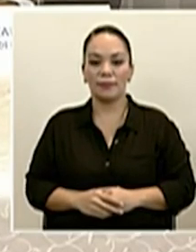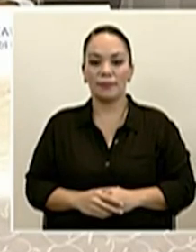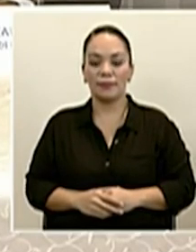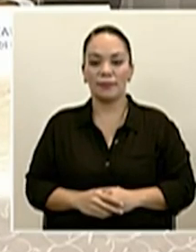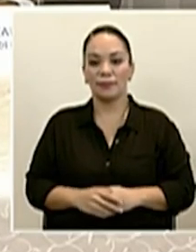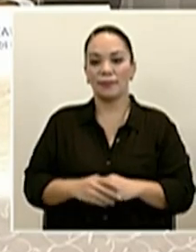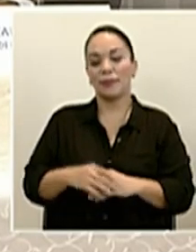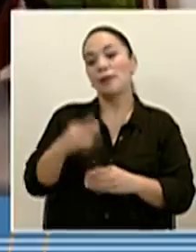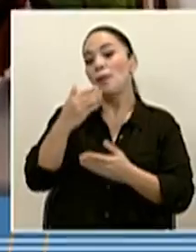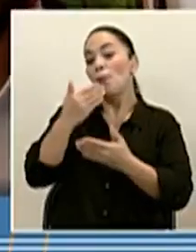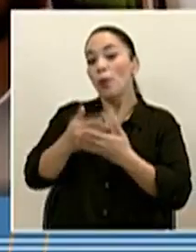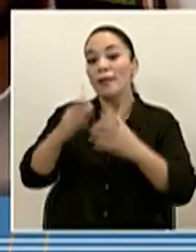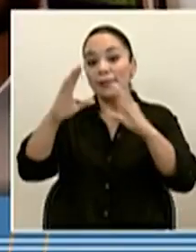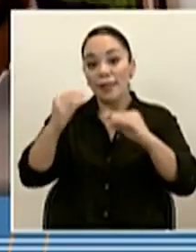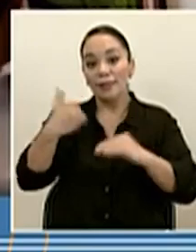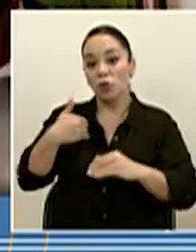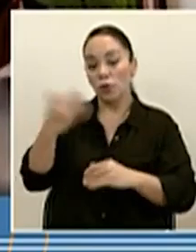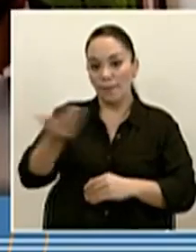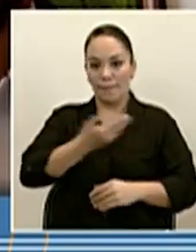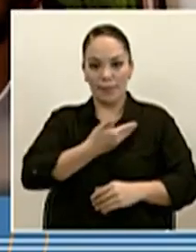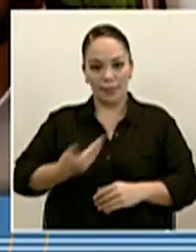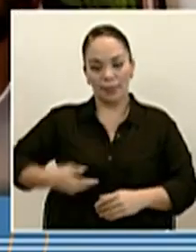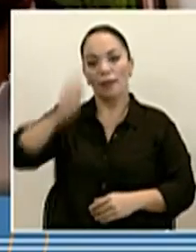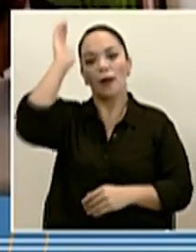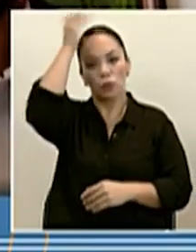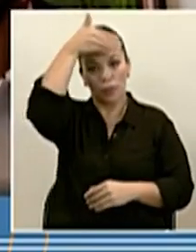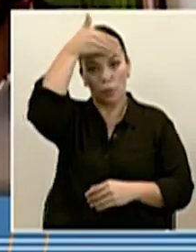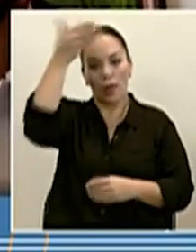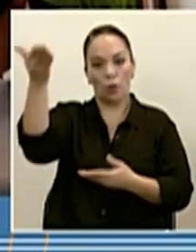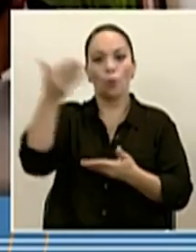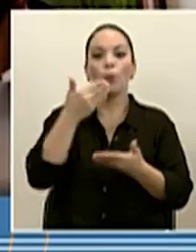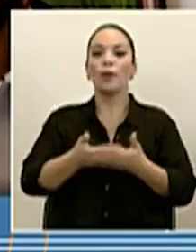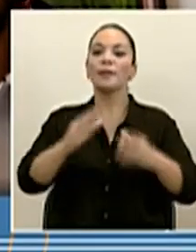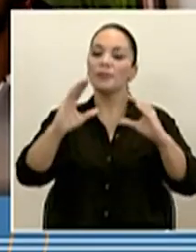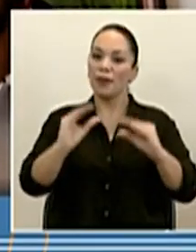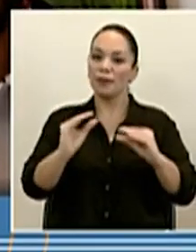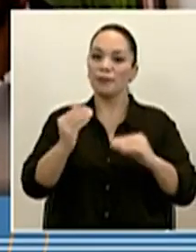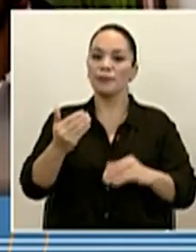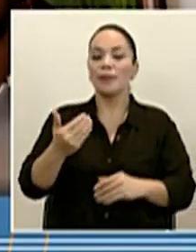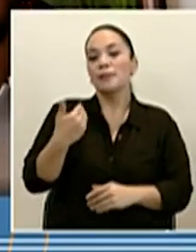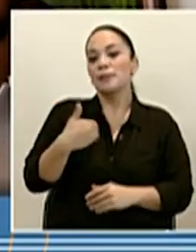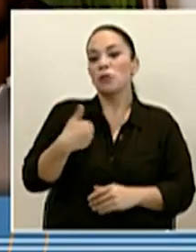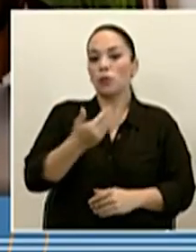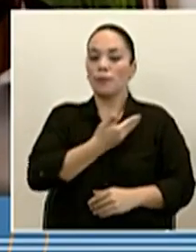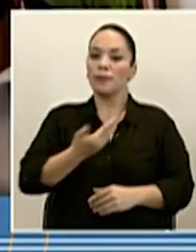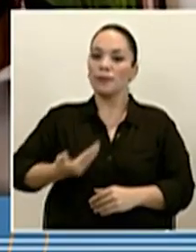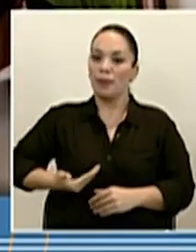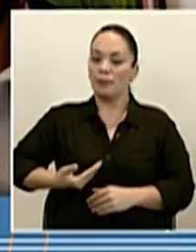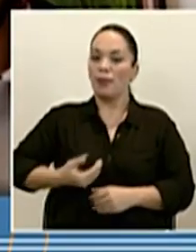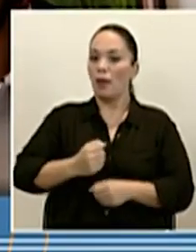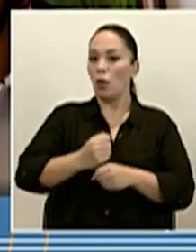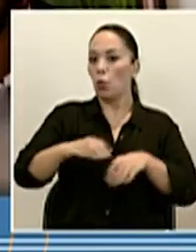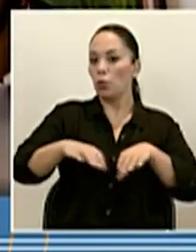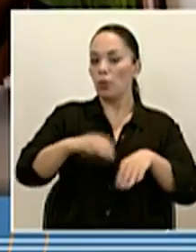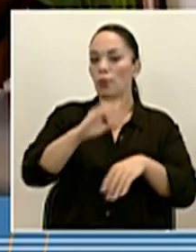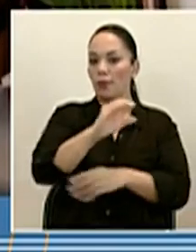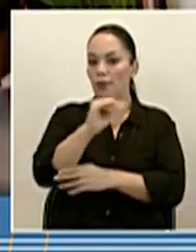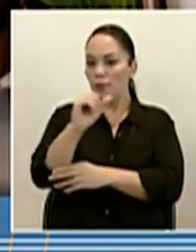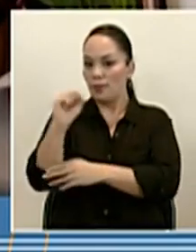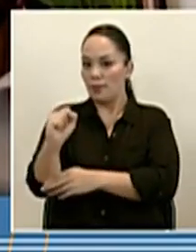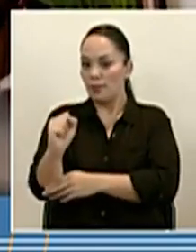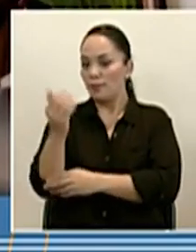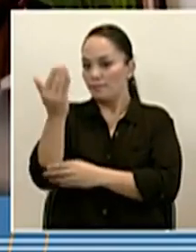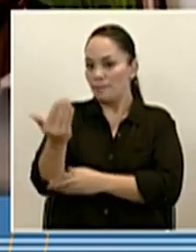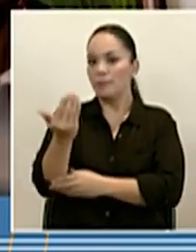Buenas tardes, señor presidente de la República, Carlos Alvarado. Buenas tardes, señor presidente ejecutivo de la Caja Costarricense del Seguro Social,